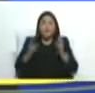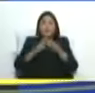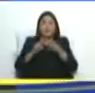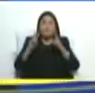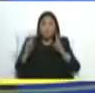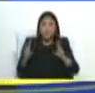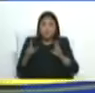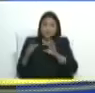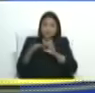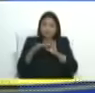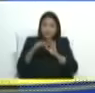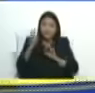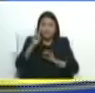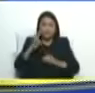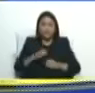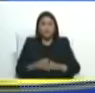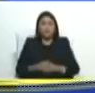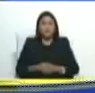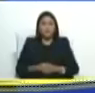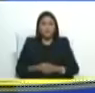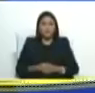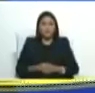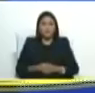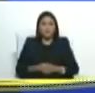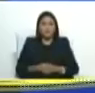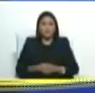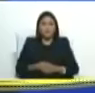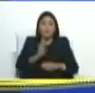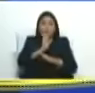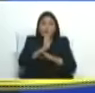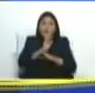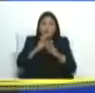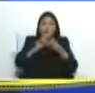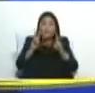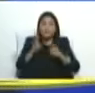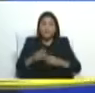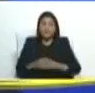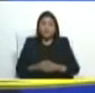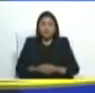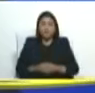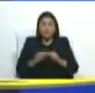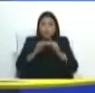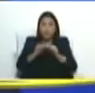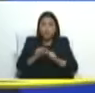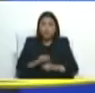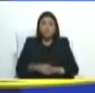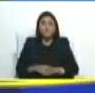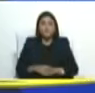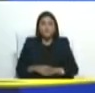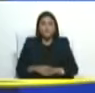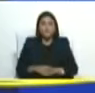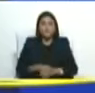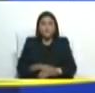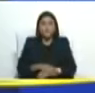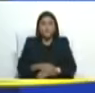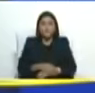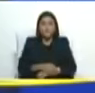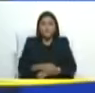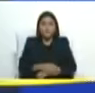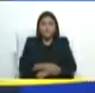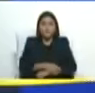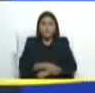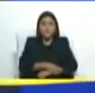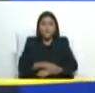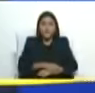y la unión nacional cuidarla cuidarla como quien cuida a una hija